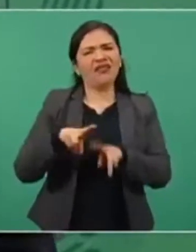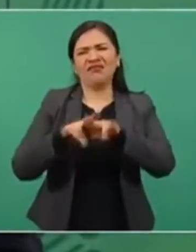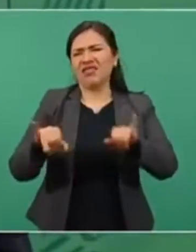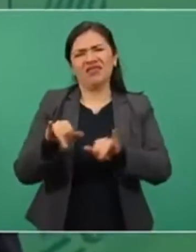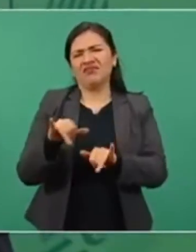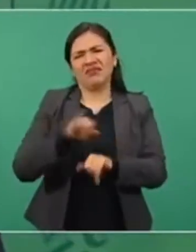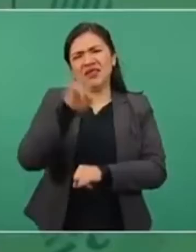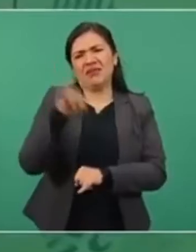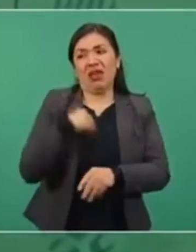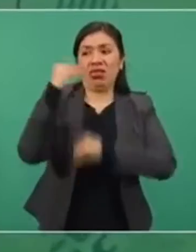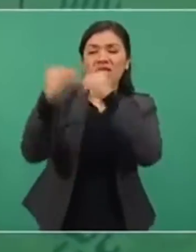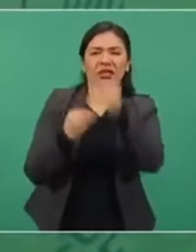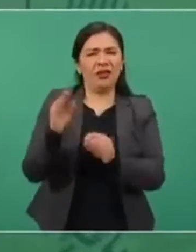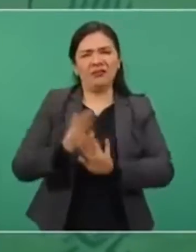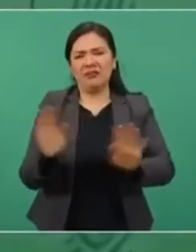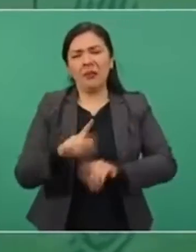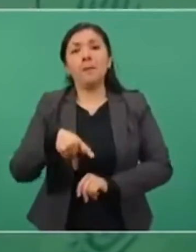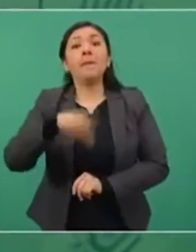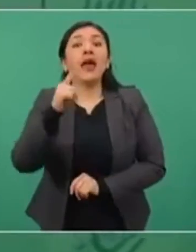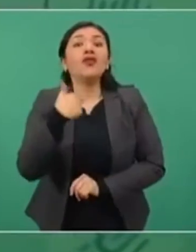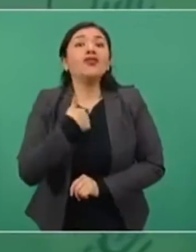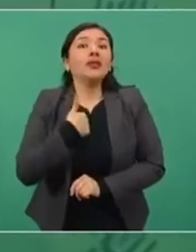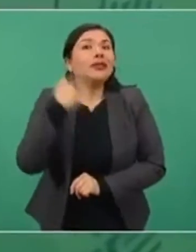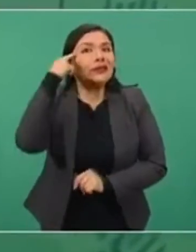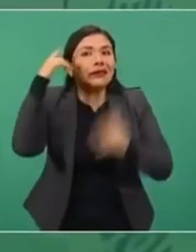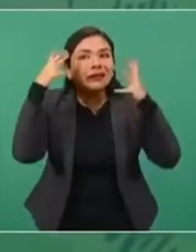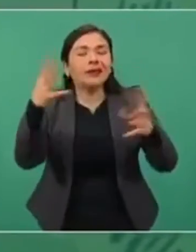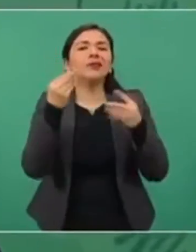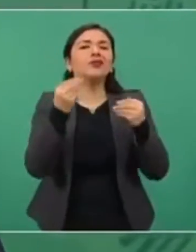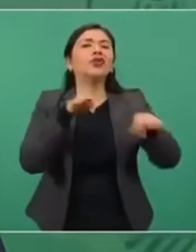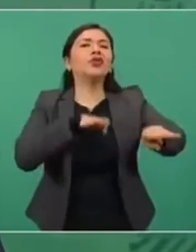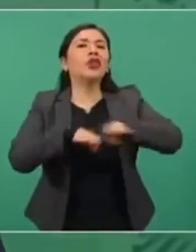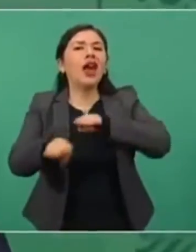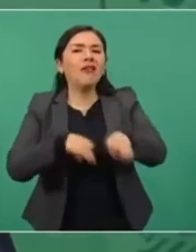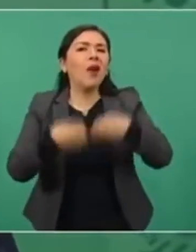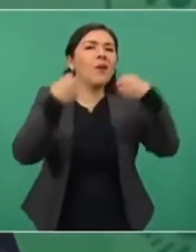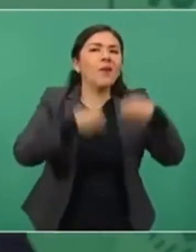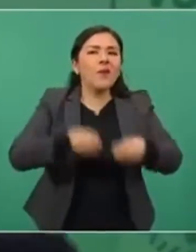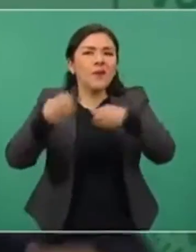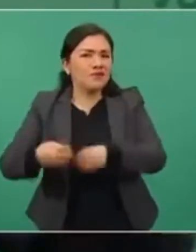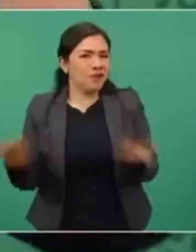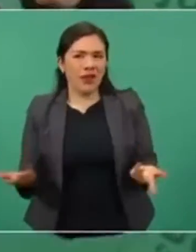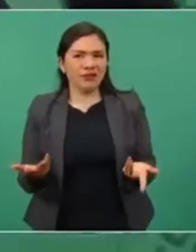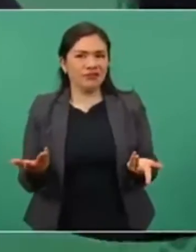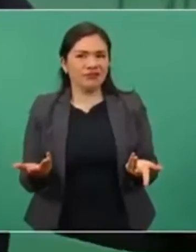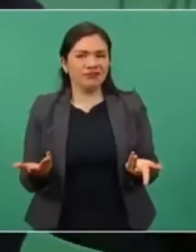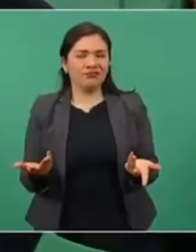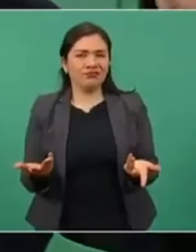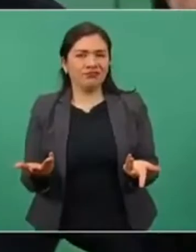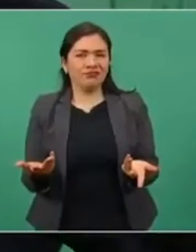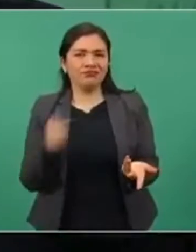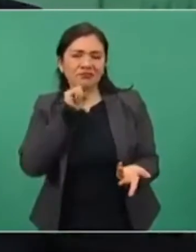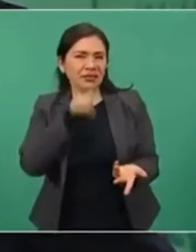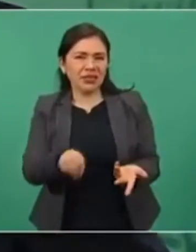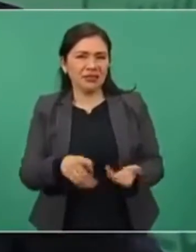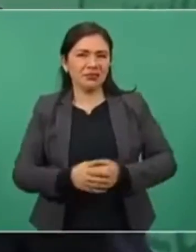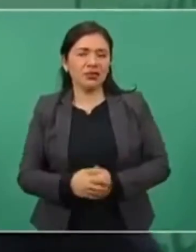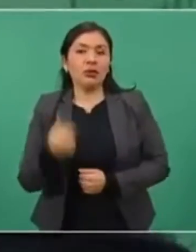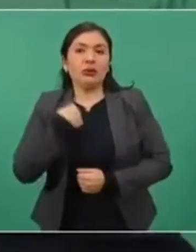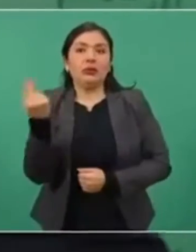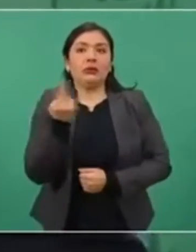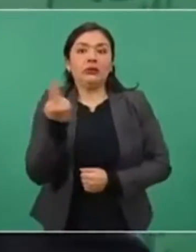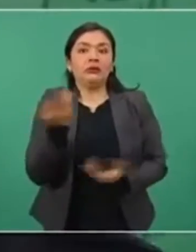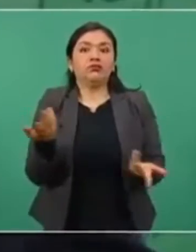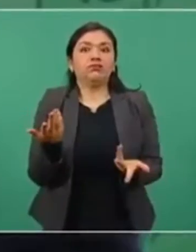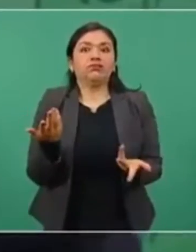pero tengo mucho trabajo, él también, pero yo tengo que ver,